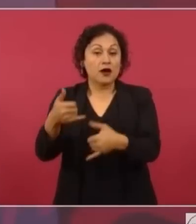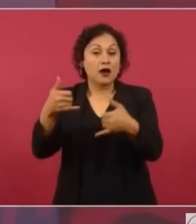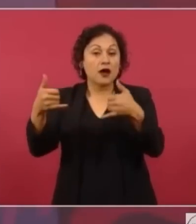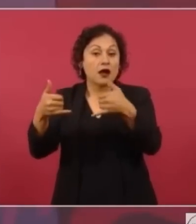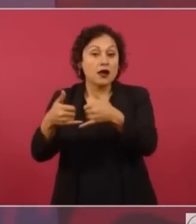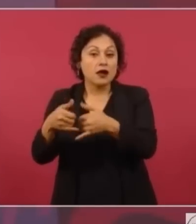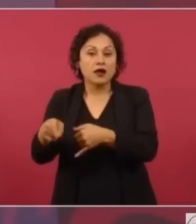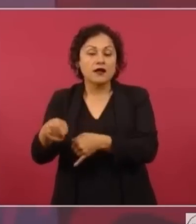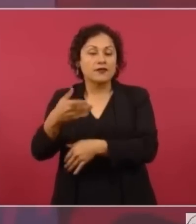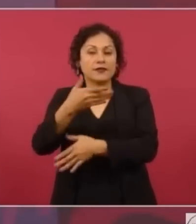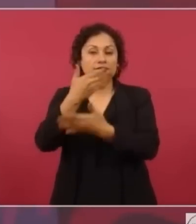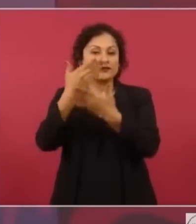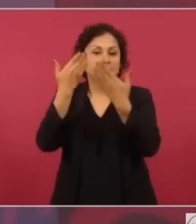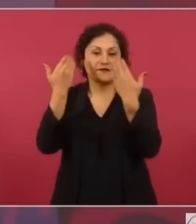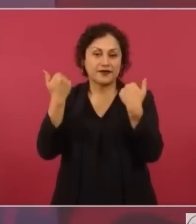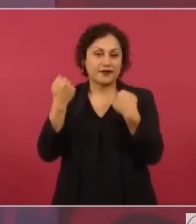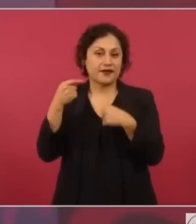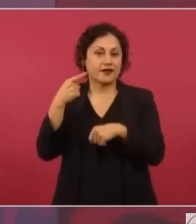Y en el periódico